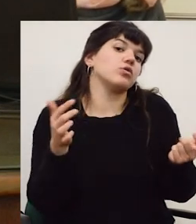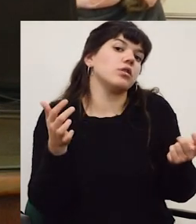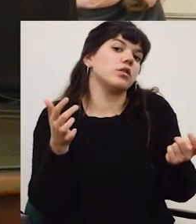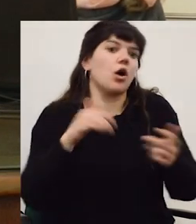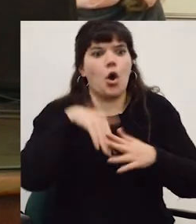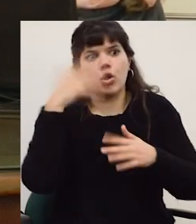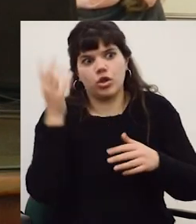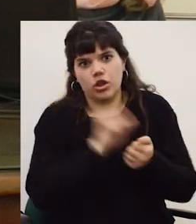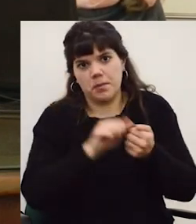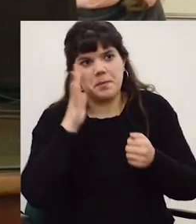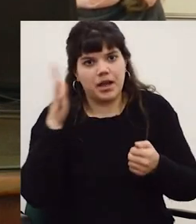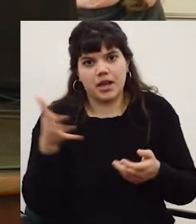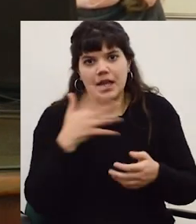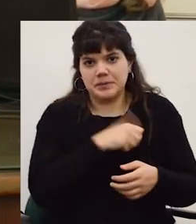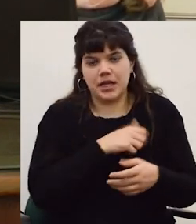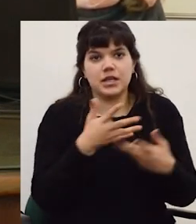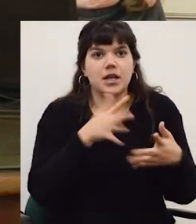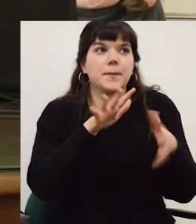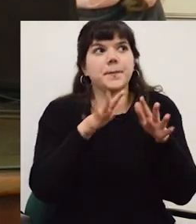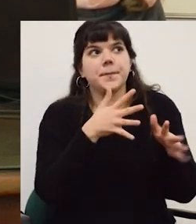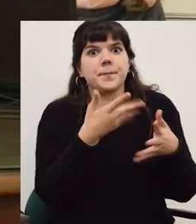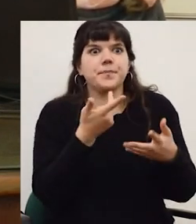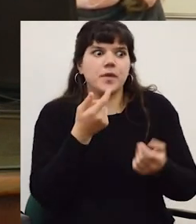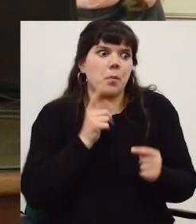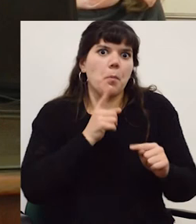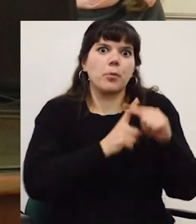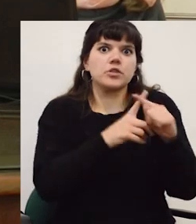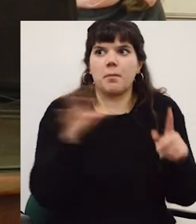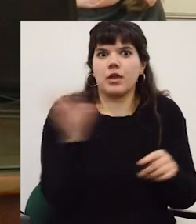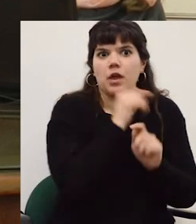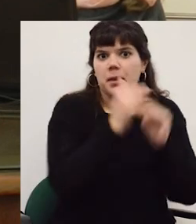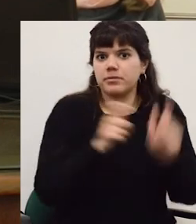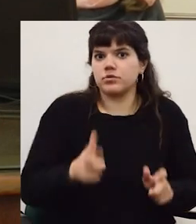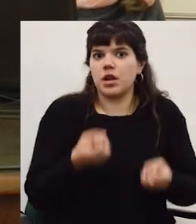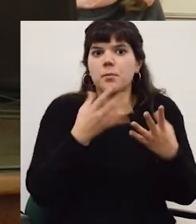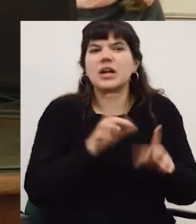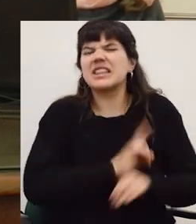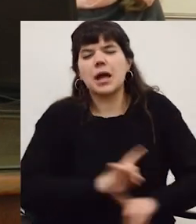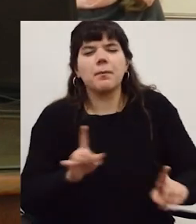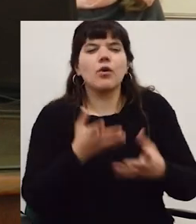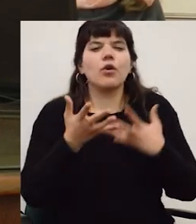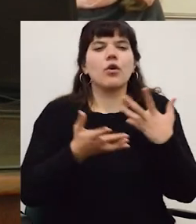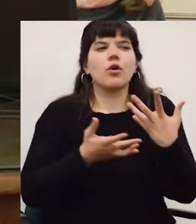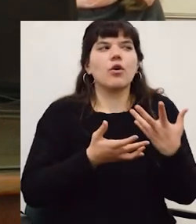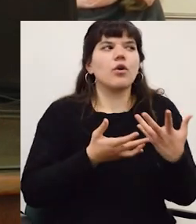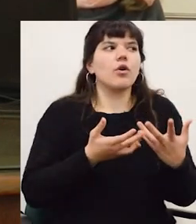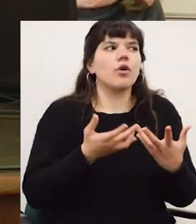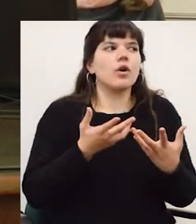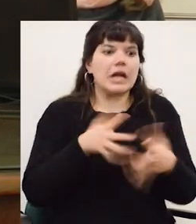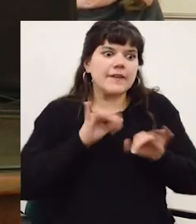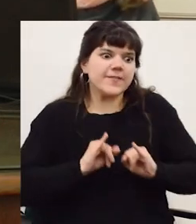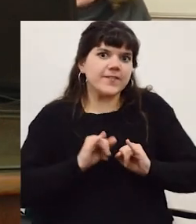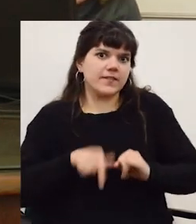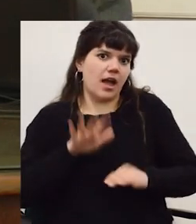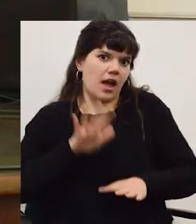que ofrecen ellos es sumamente si fuera otro idioma en España sería sumamente apetitoso para mucha gente